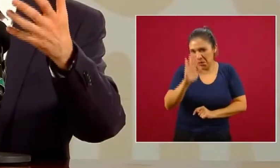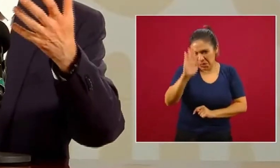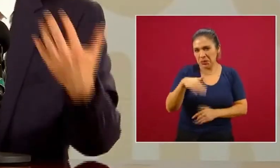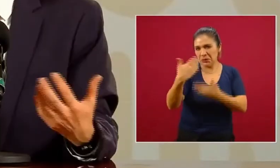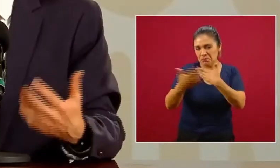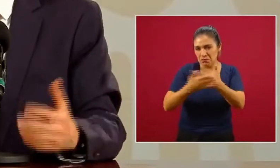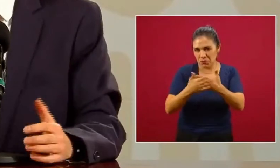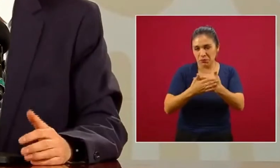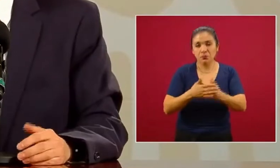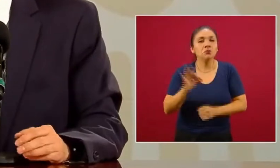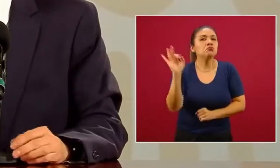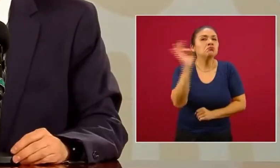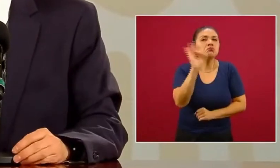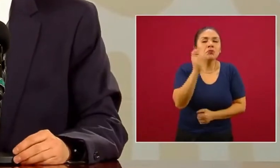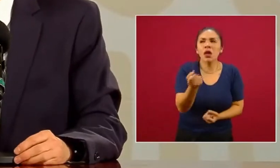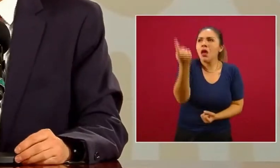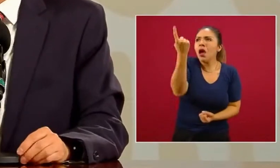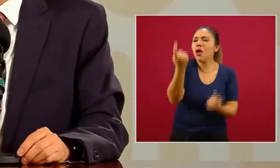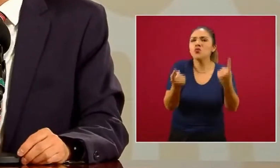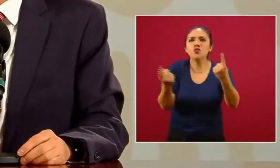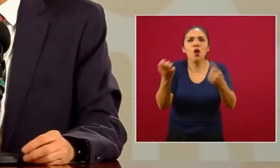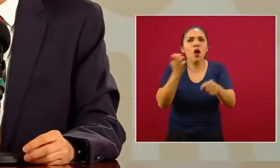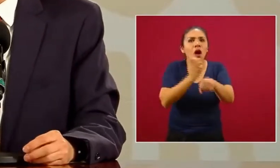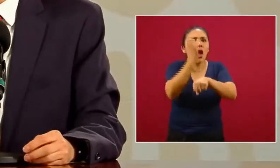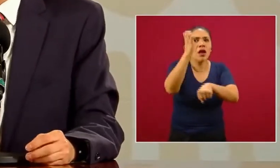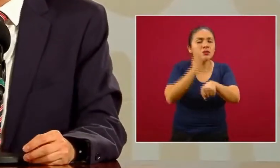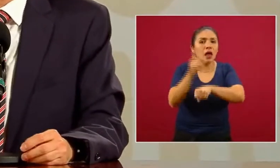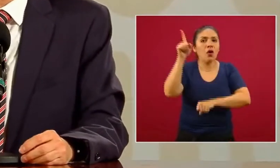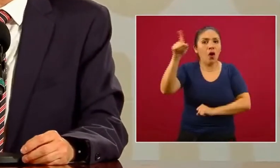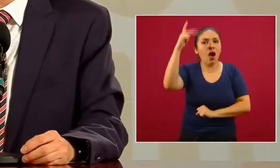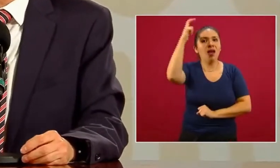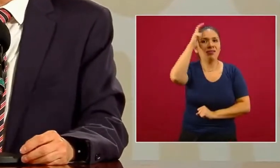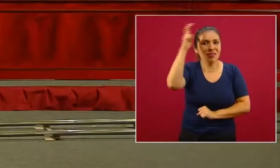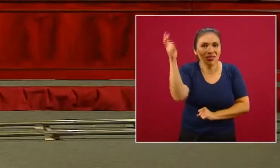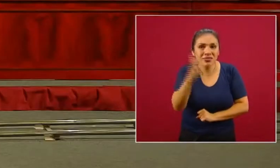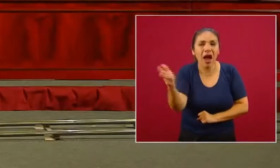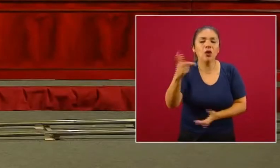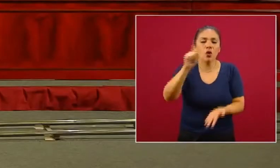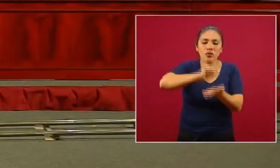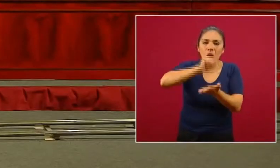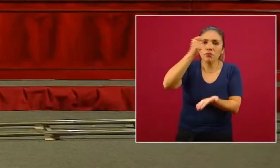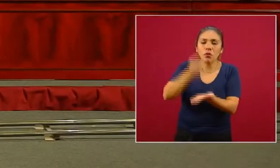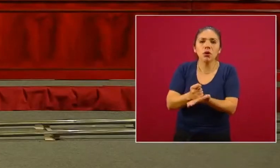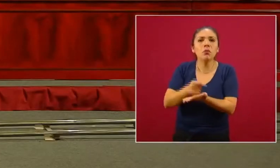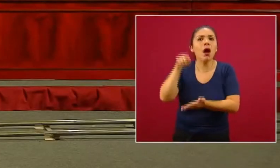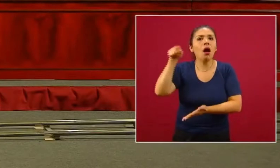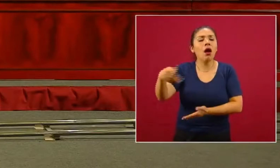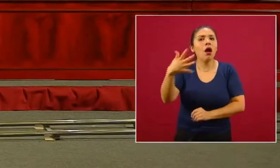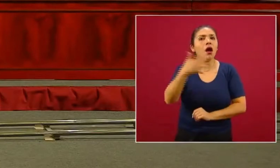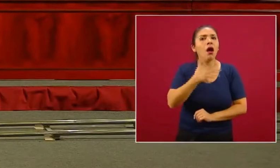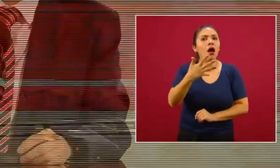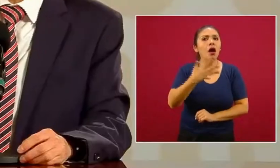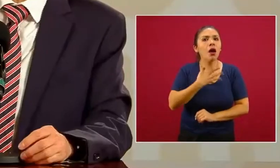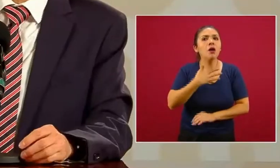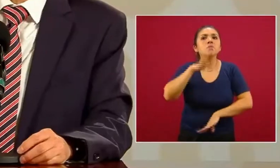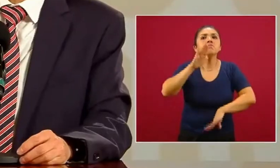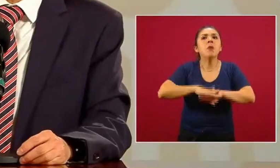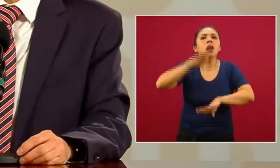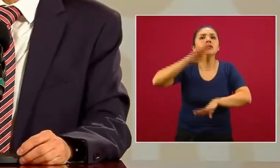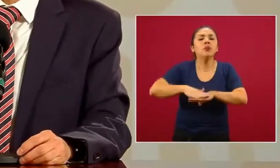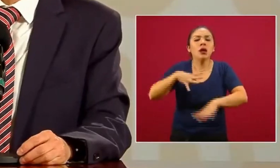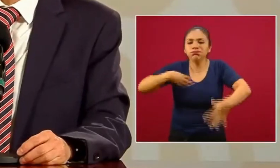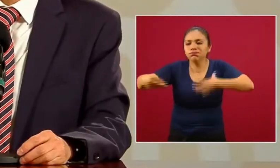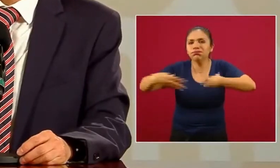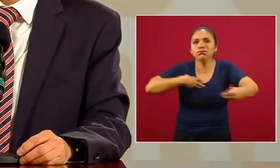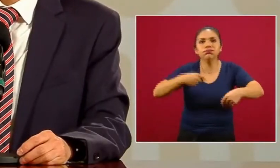cuando algunas entidades federativas, es el caso de Hidalgo, es el caso de Tamaulipas, van a estar teniendo ascenso de su curva